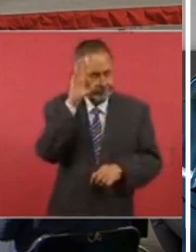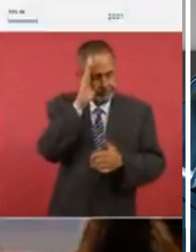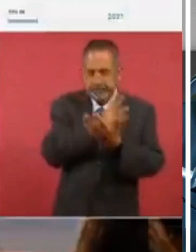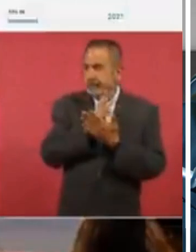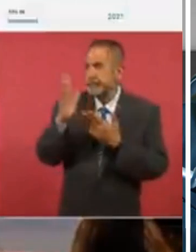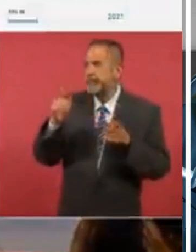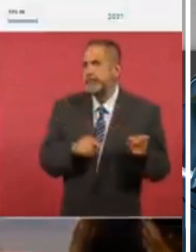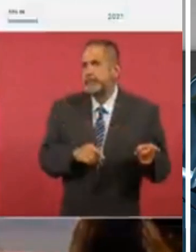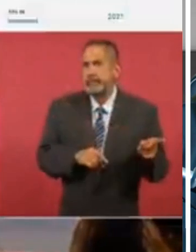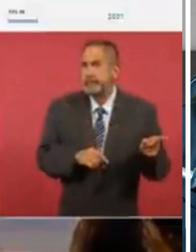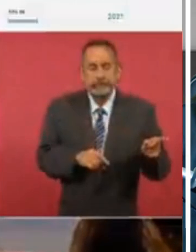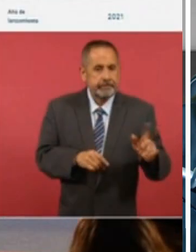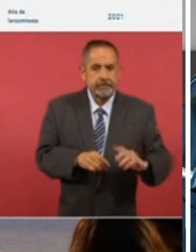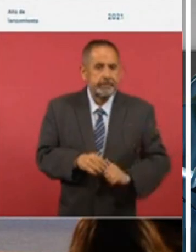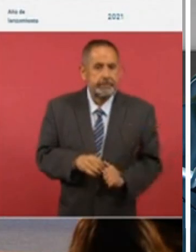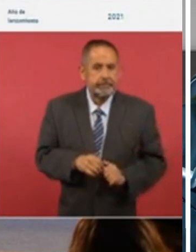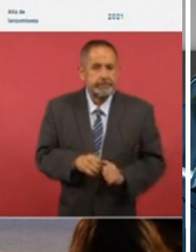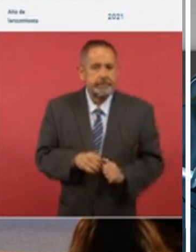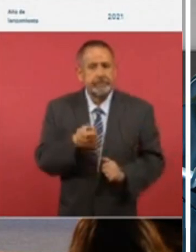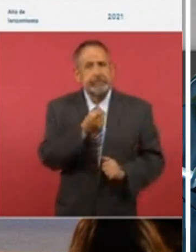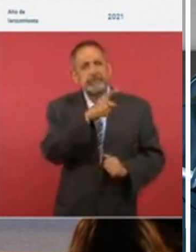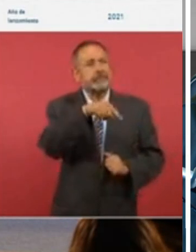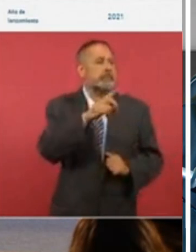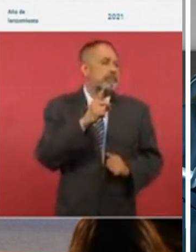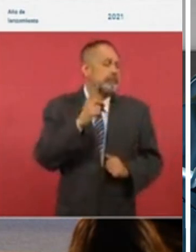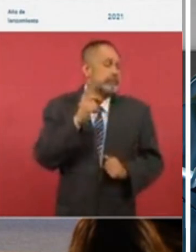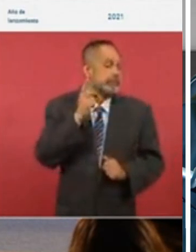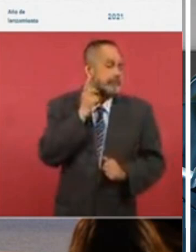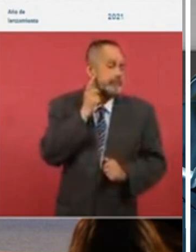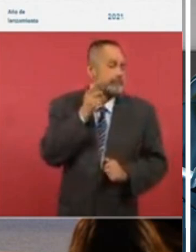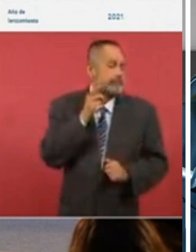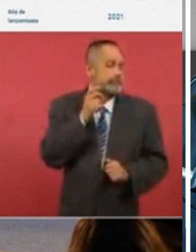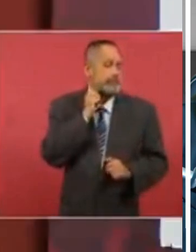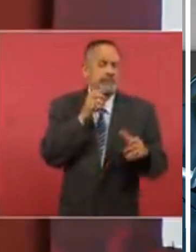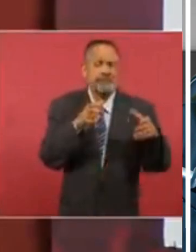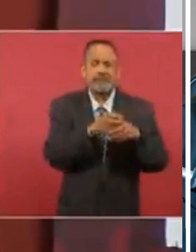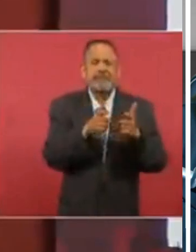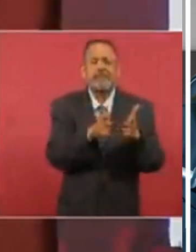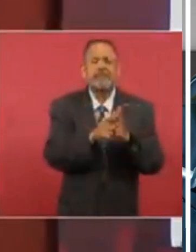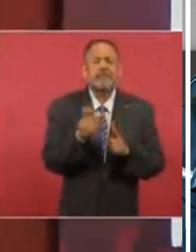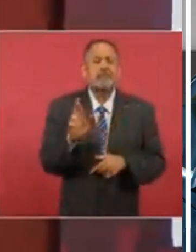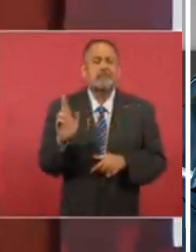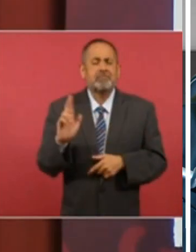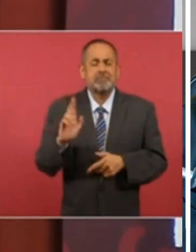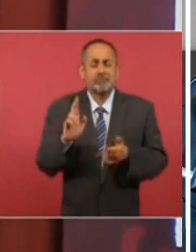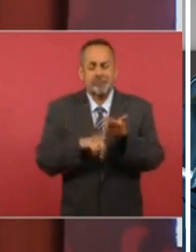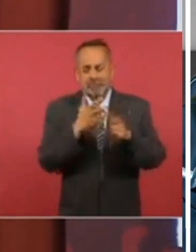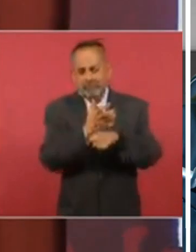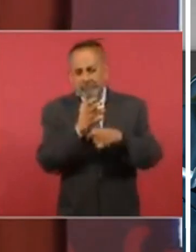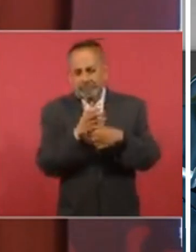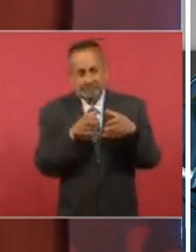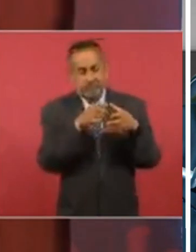unos legisladores del partido republicano de